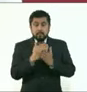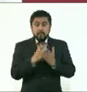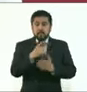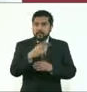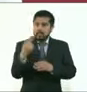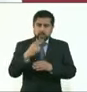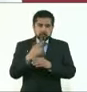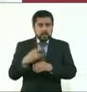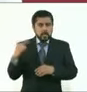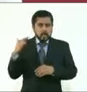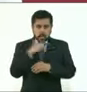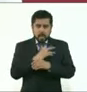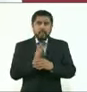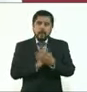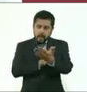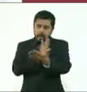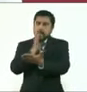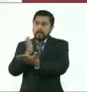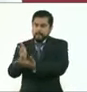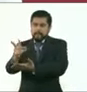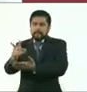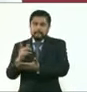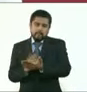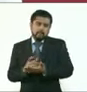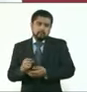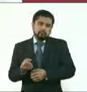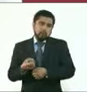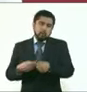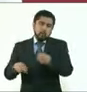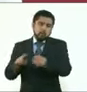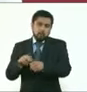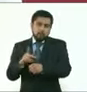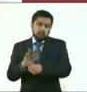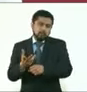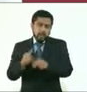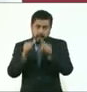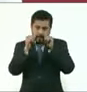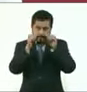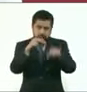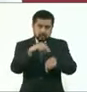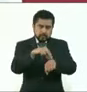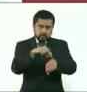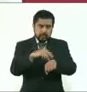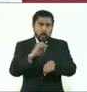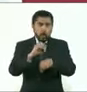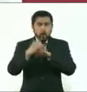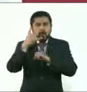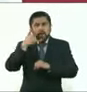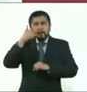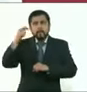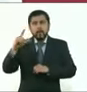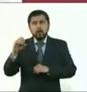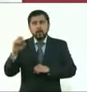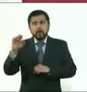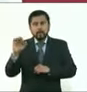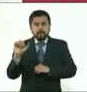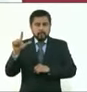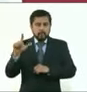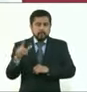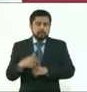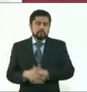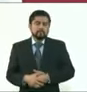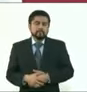pueda atender y siempre llamar a Locatel para que los médicos los puedan atender. Entonces, este es el número de pruebas,